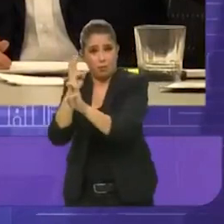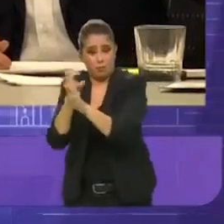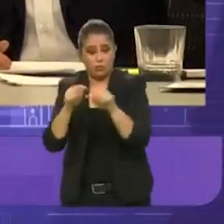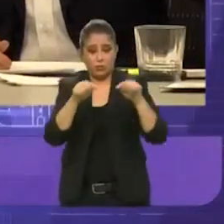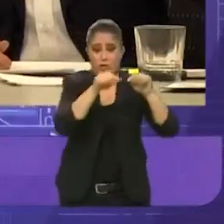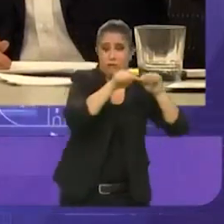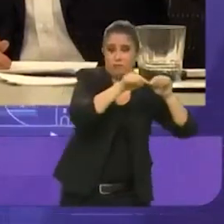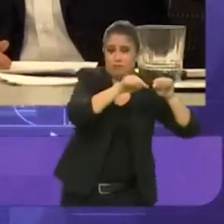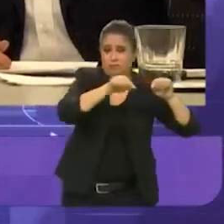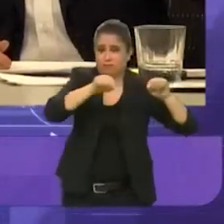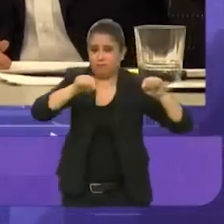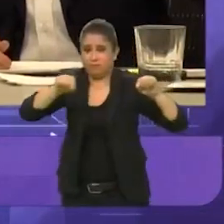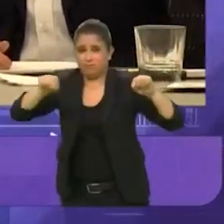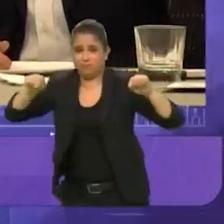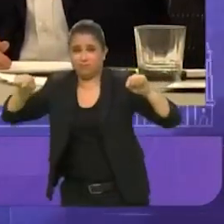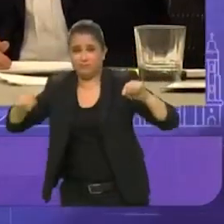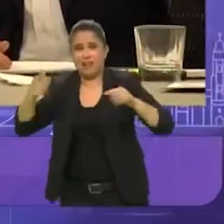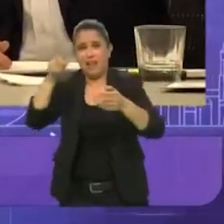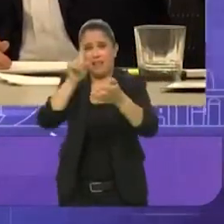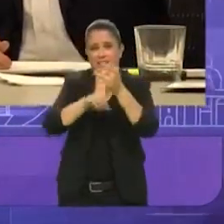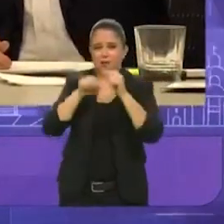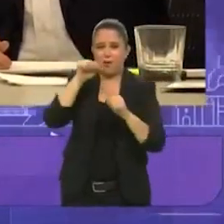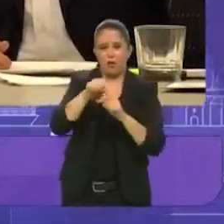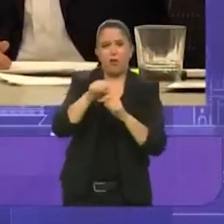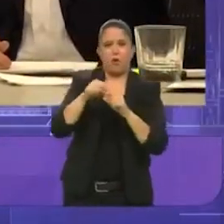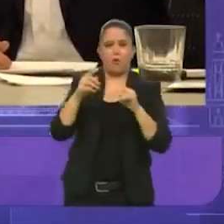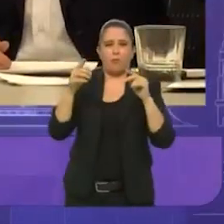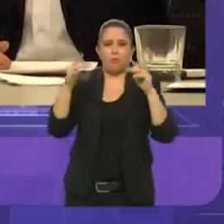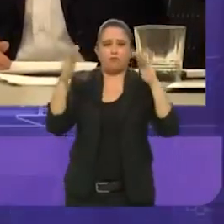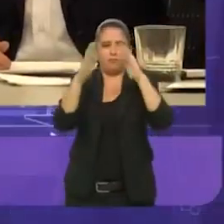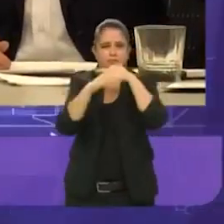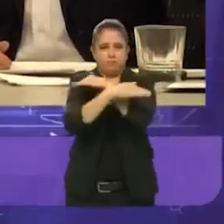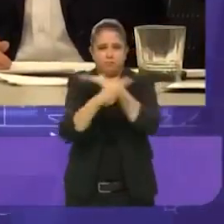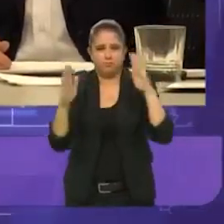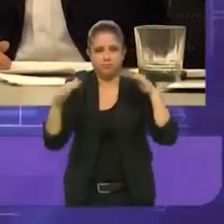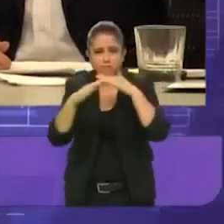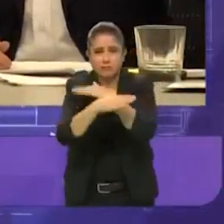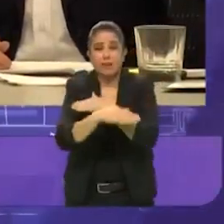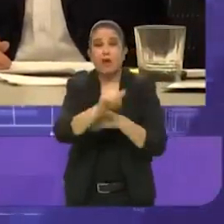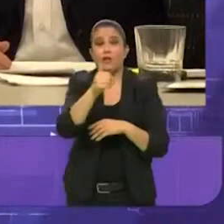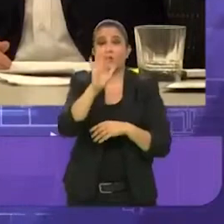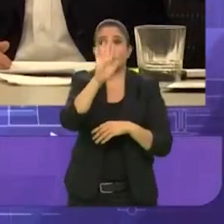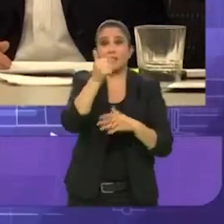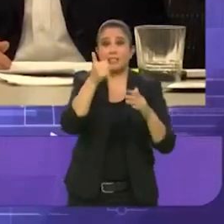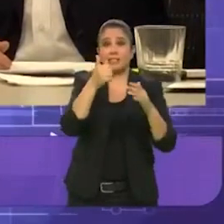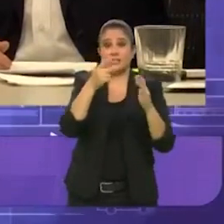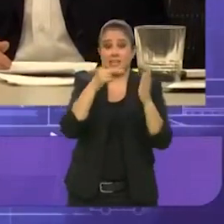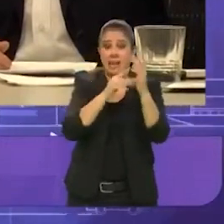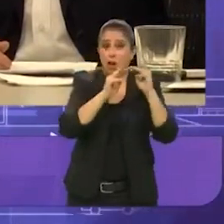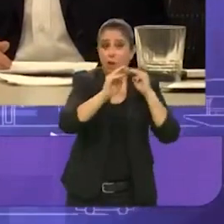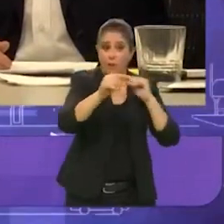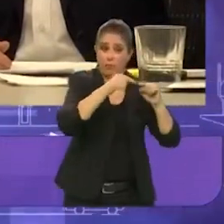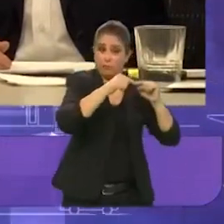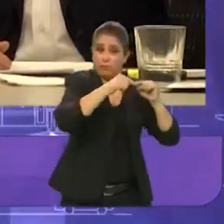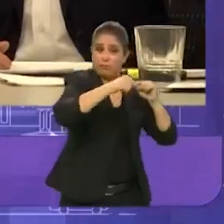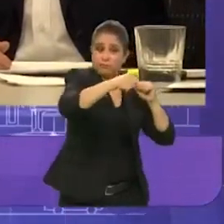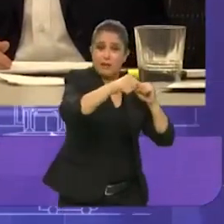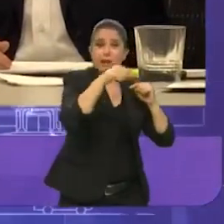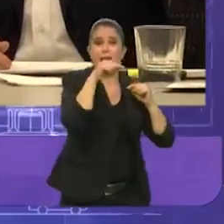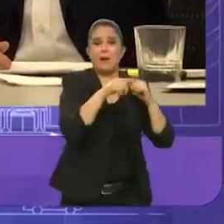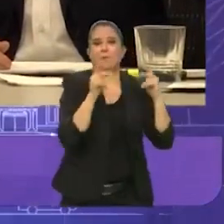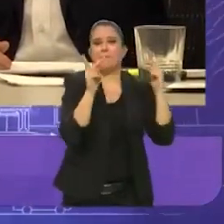va por todo el circuito interior y una, la más grande de 56 kilómetros, que va en